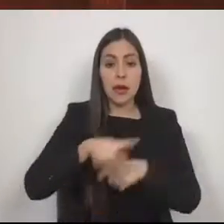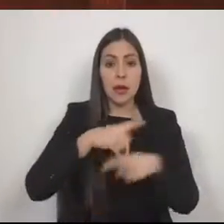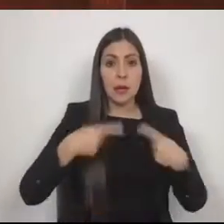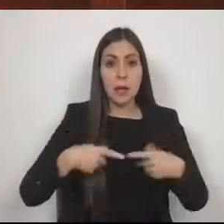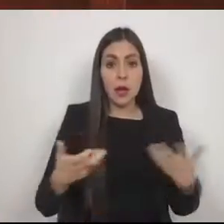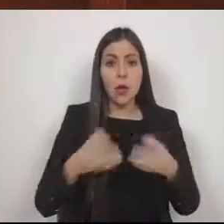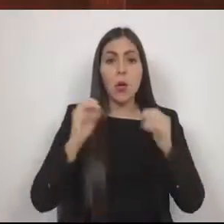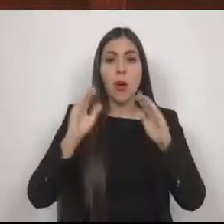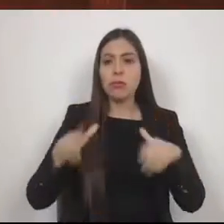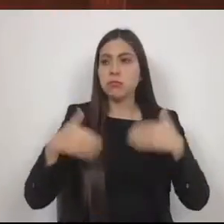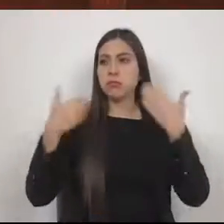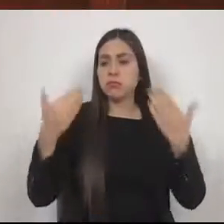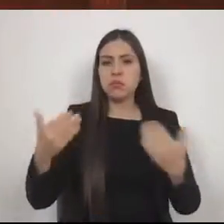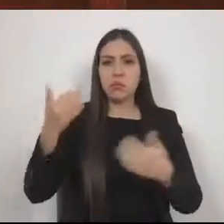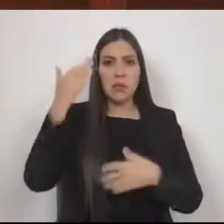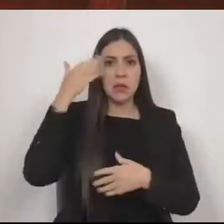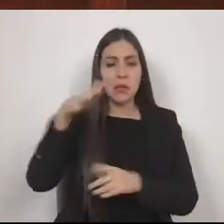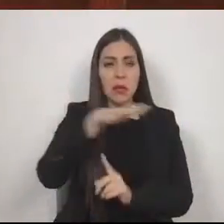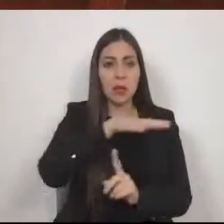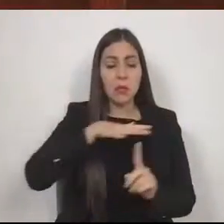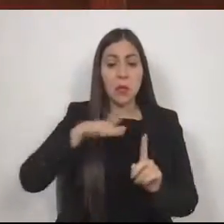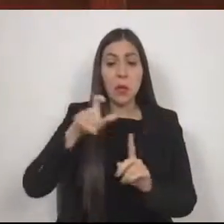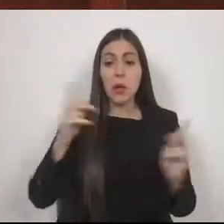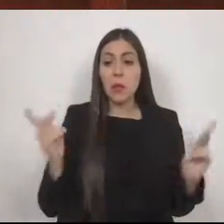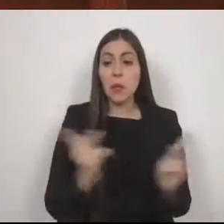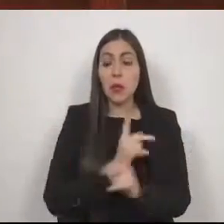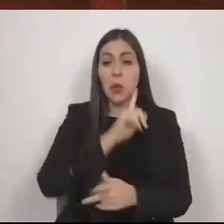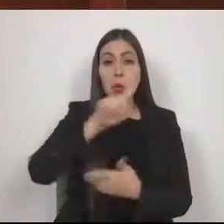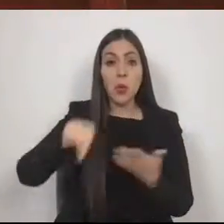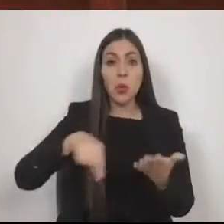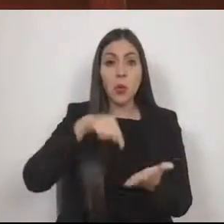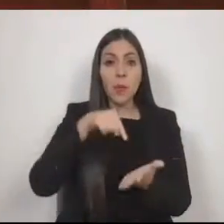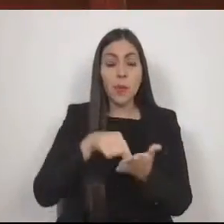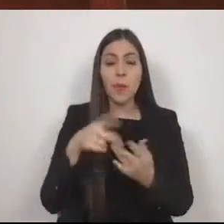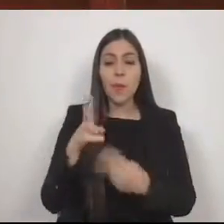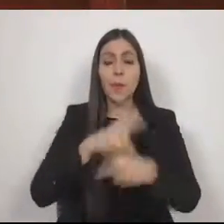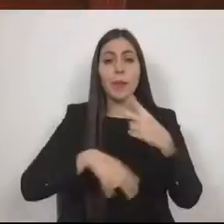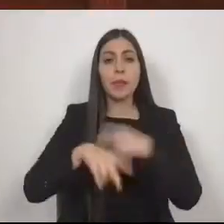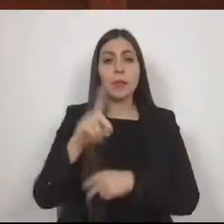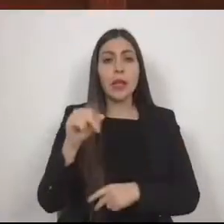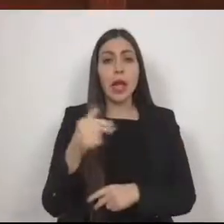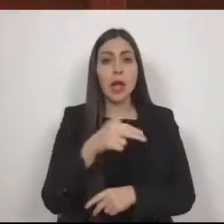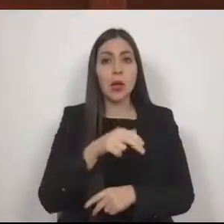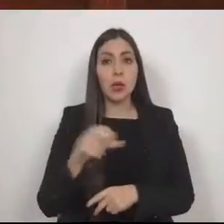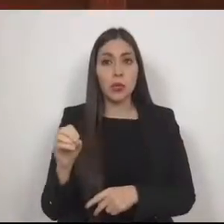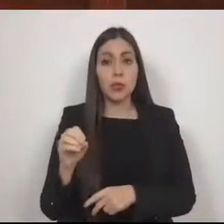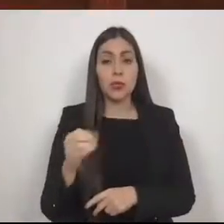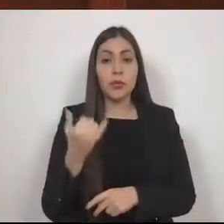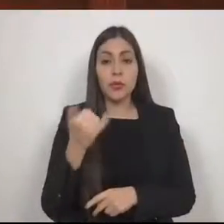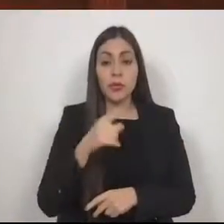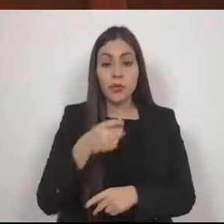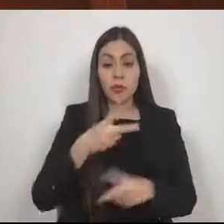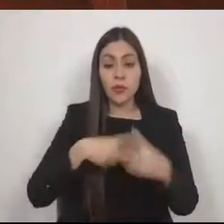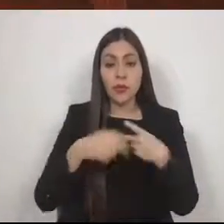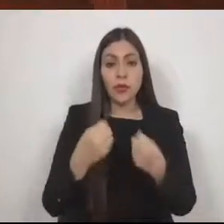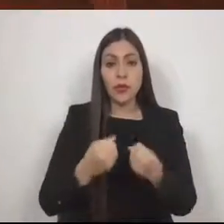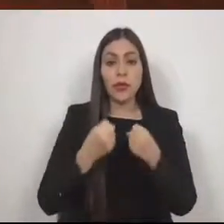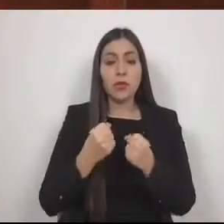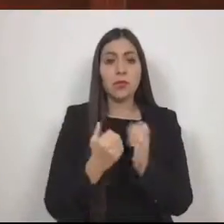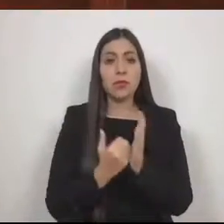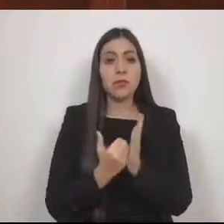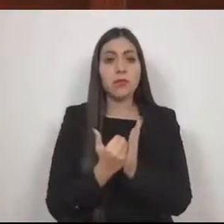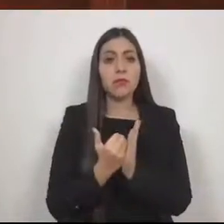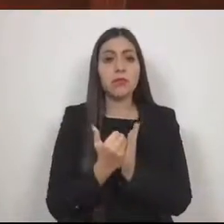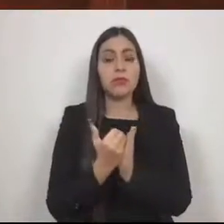acontecen en un tiempo en una zona determinada, causan daño y que por su magnitud exceden la